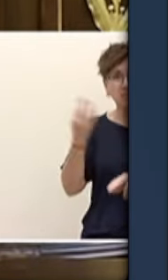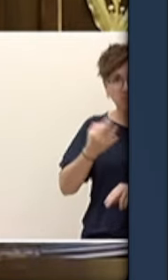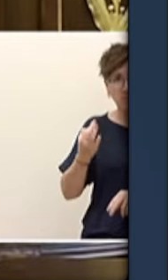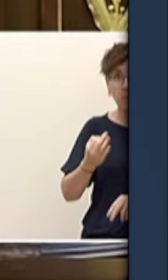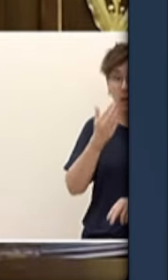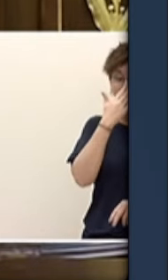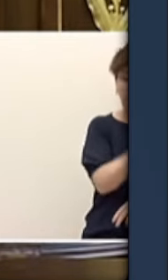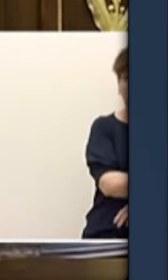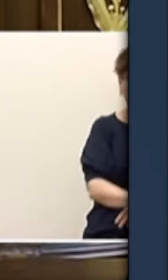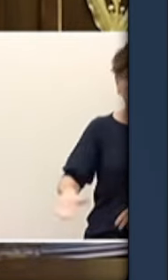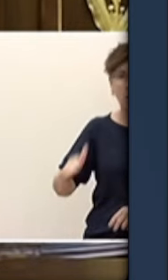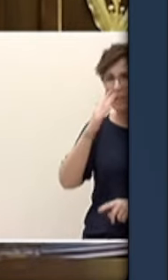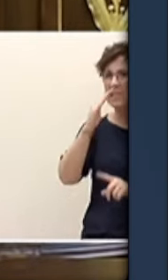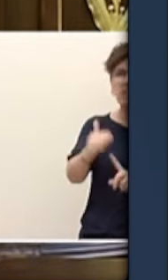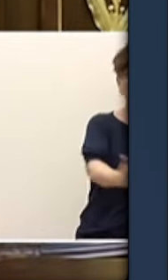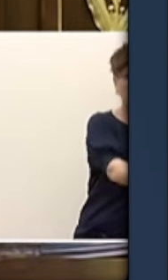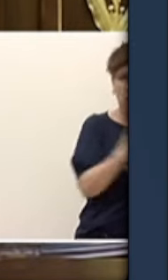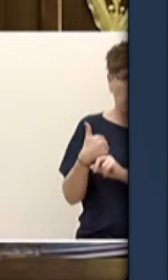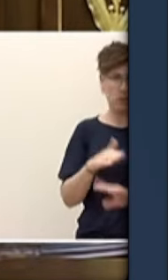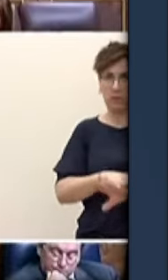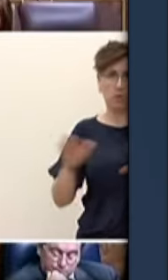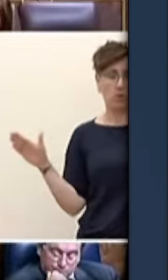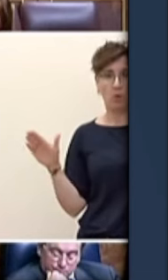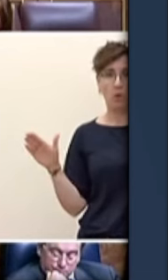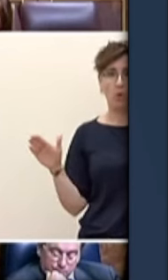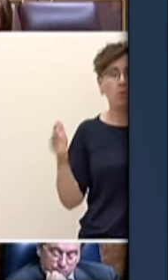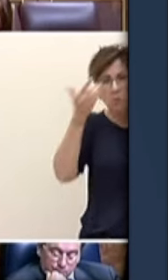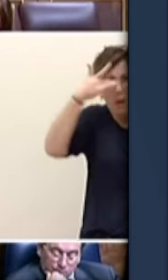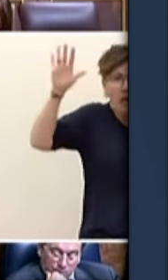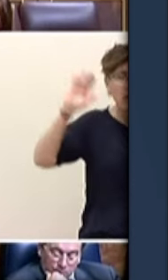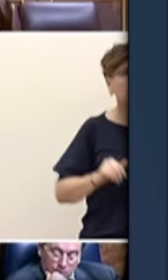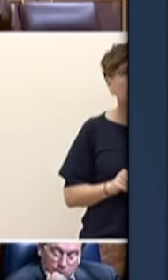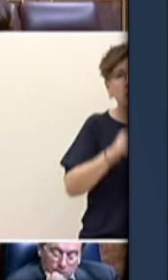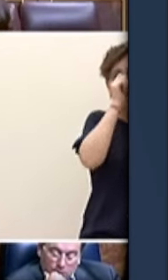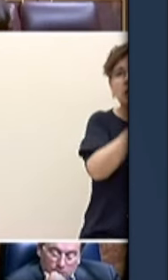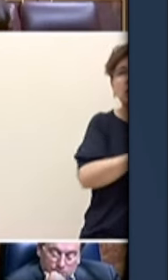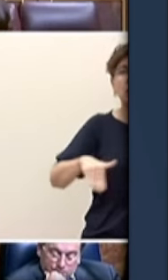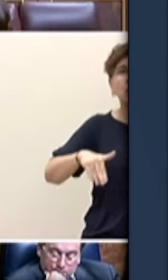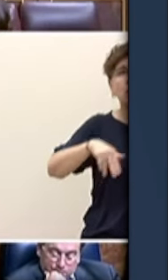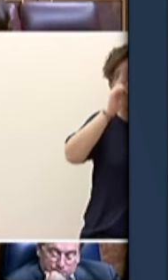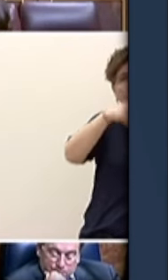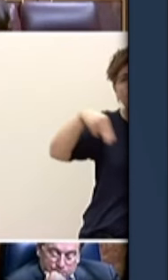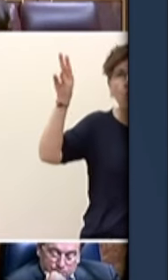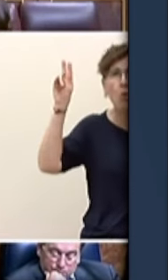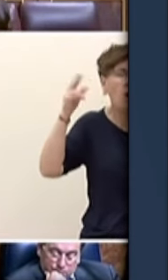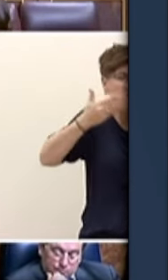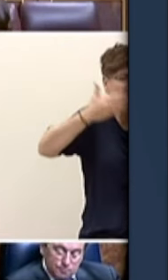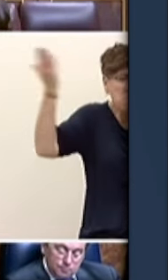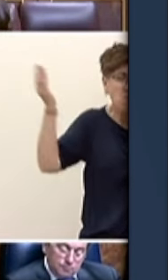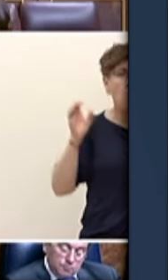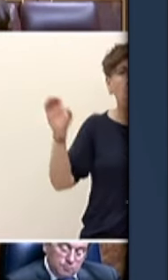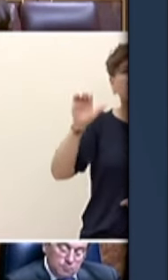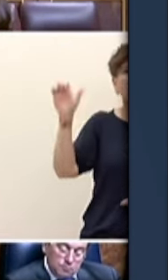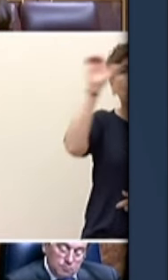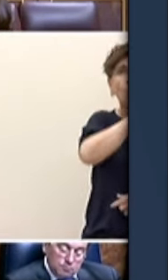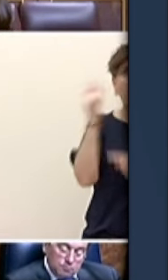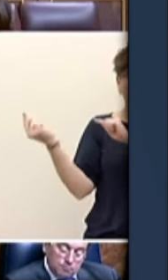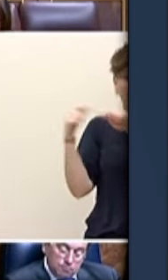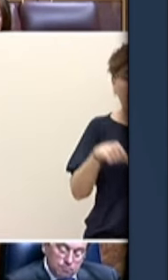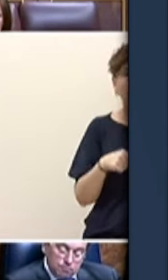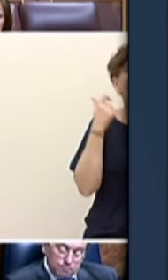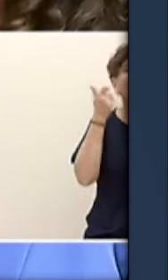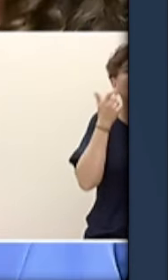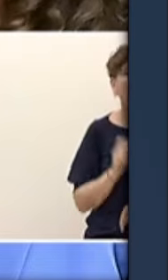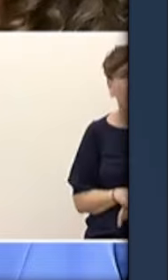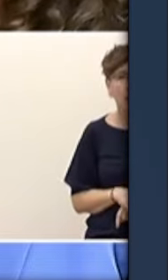noruegos o de cualquier país de Europa? ¿Cuánto durarían aquí? Sería absolutamente inaceptable, sería un escándalo como son de